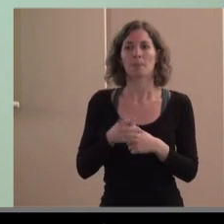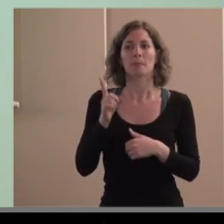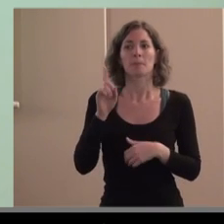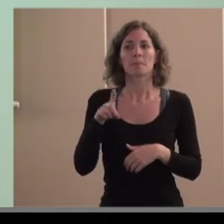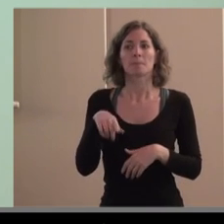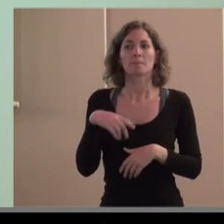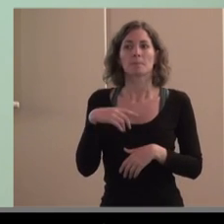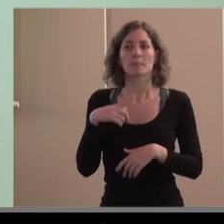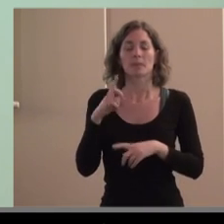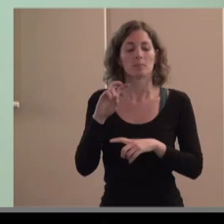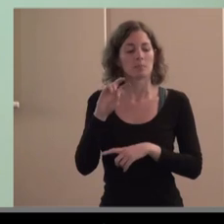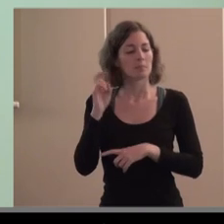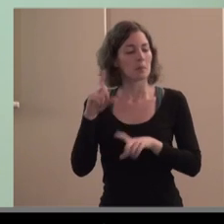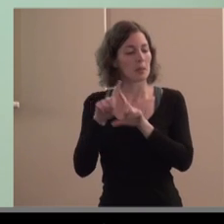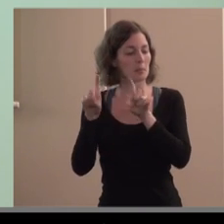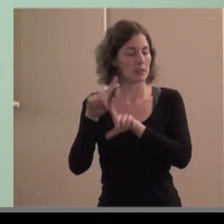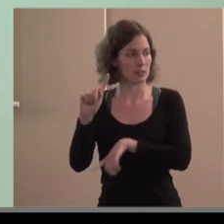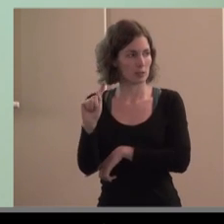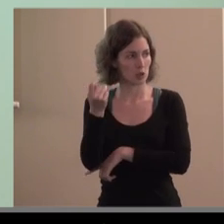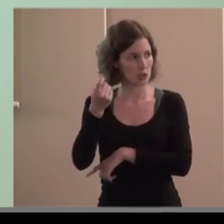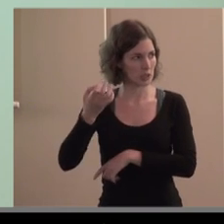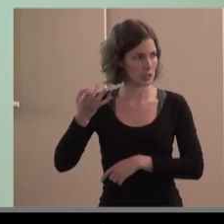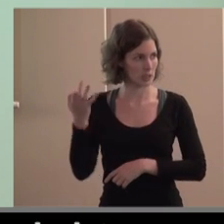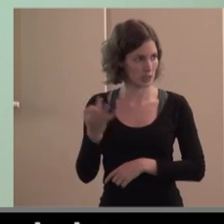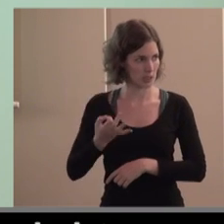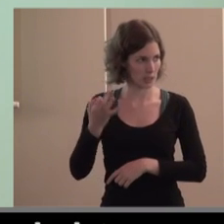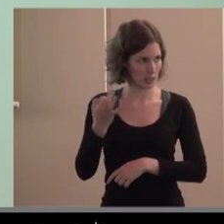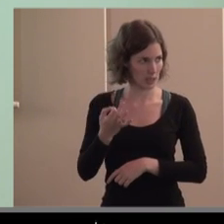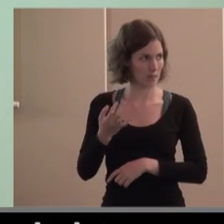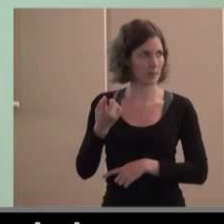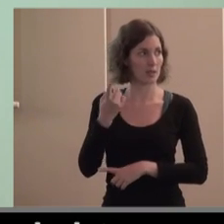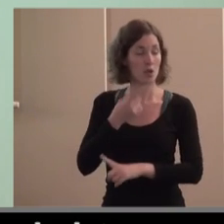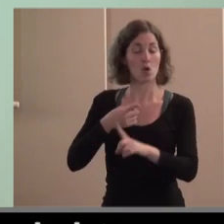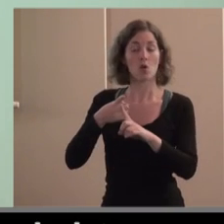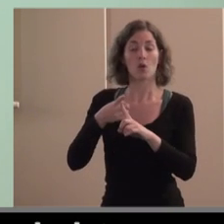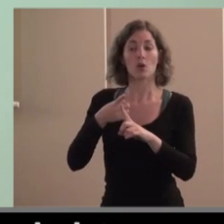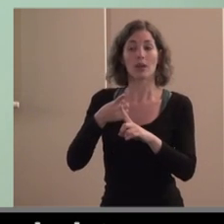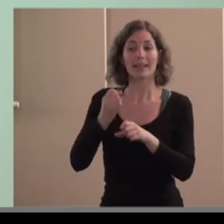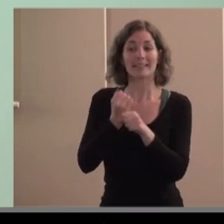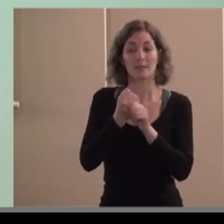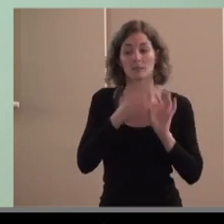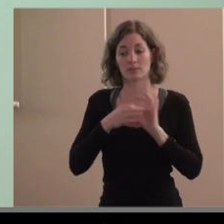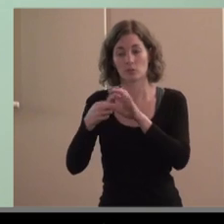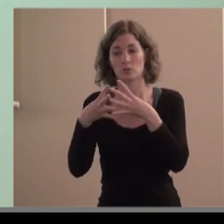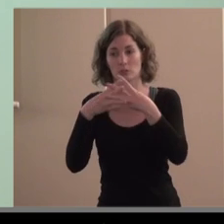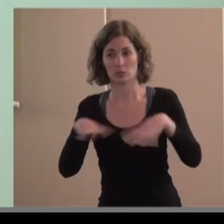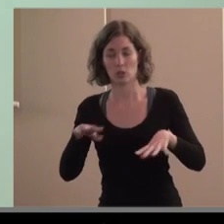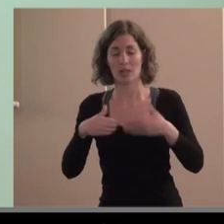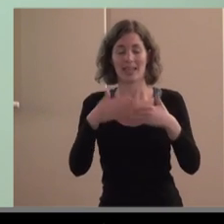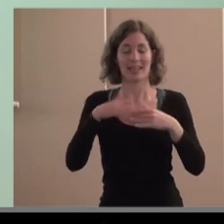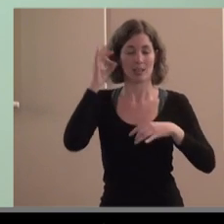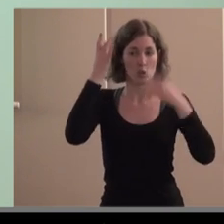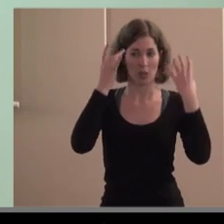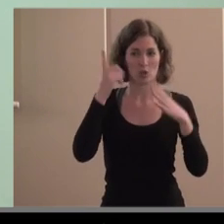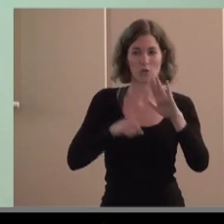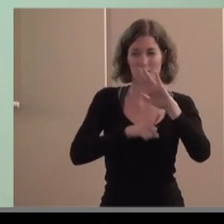haber empresas exitosas recuerdos exitosos y orientar el trabajo de las estructuras innovación desarrollo internacionalización y